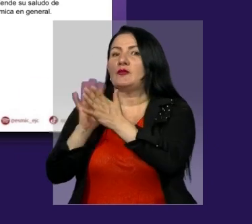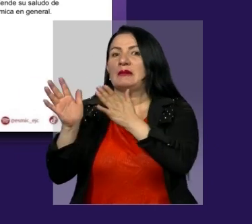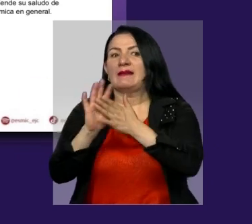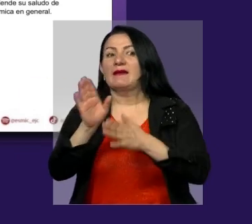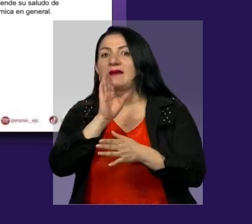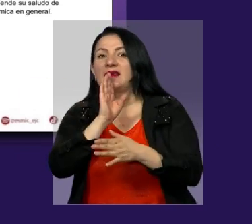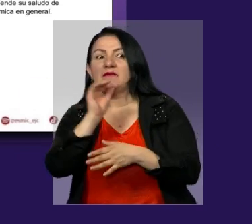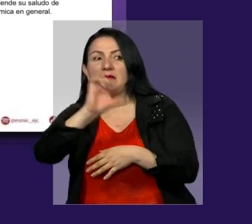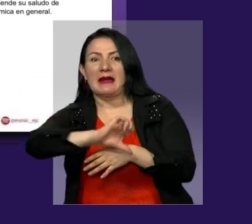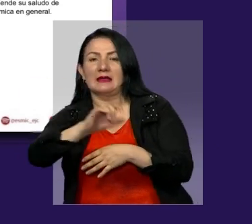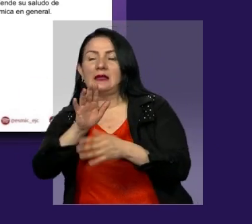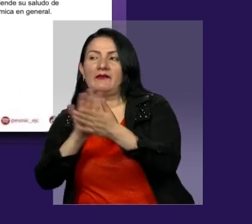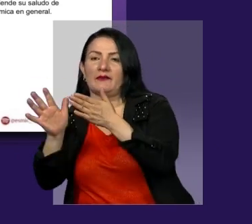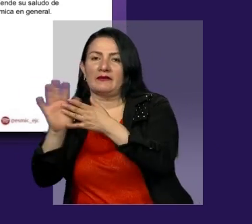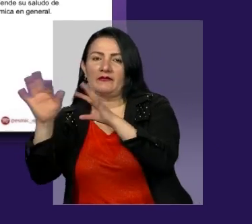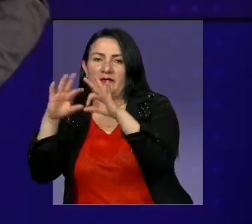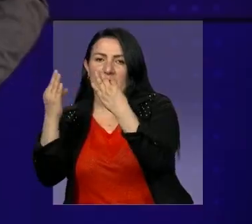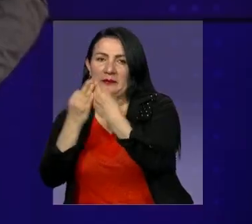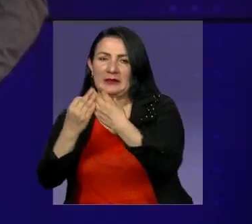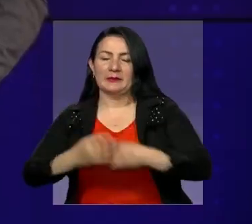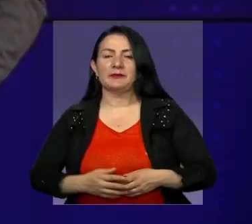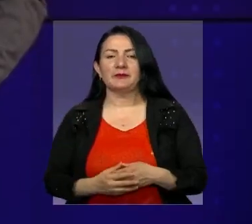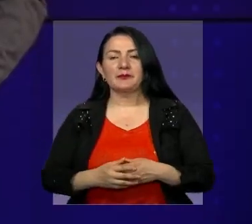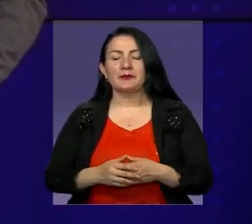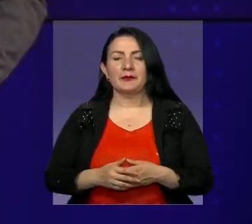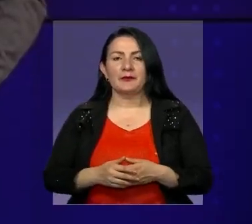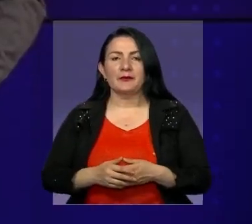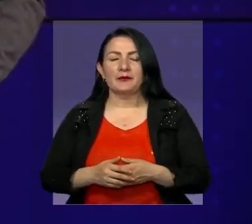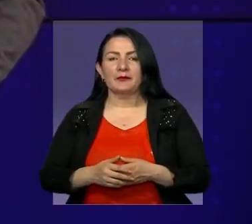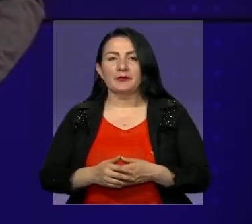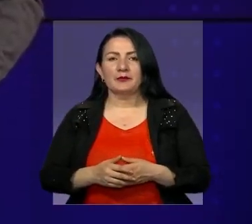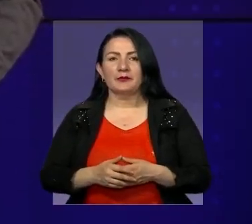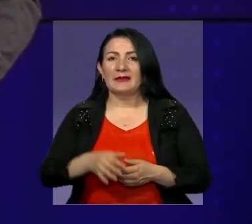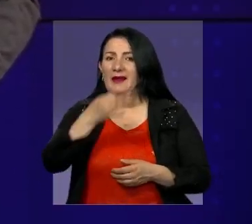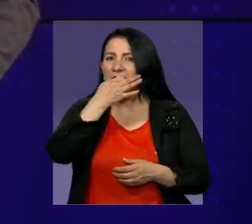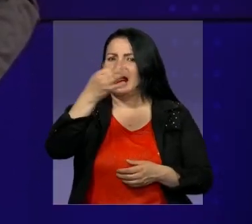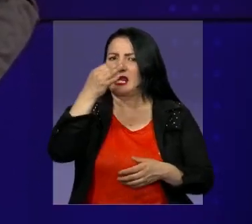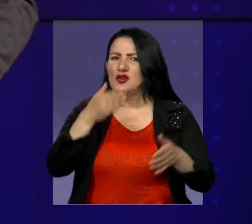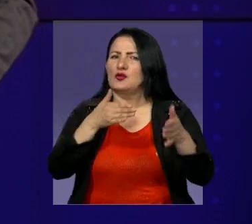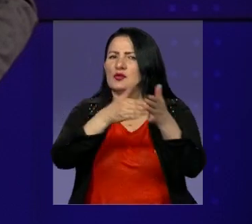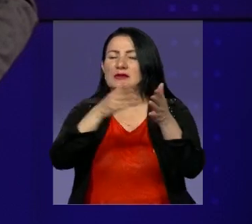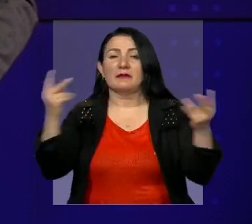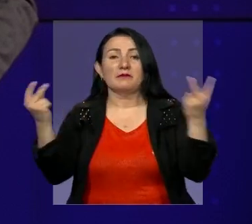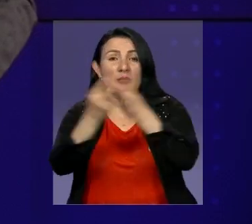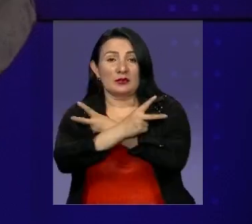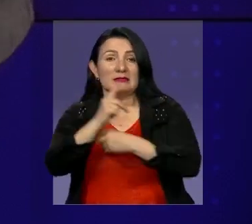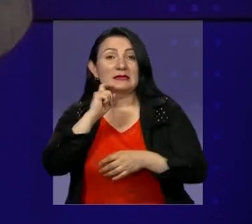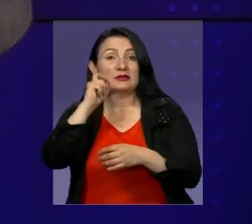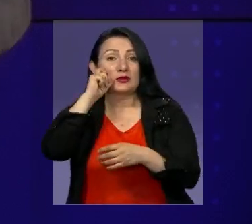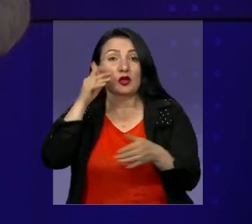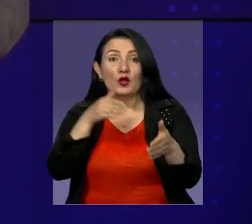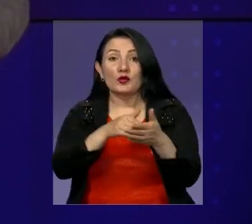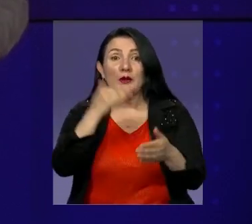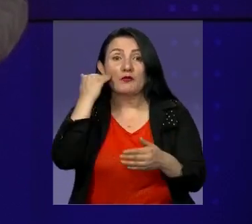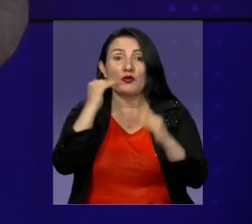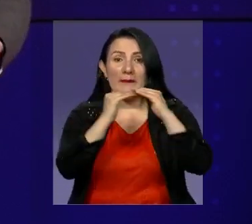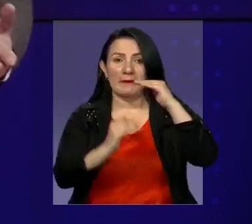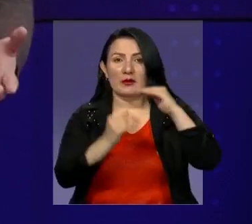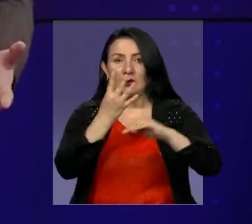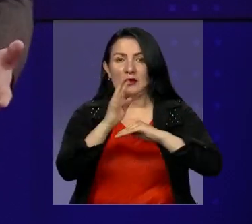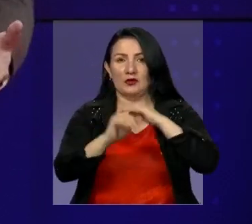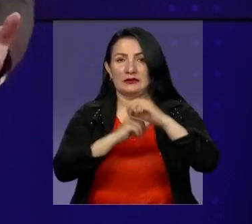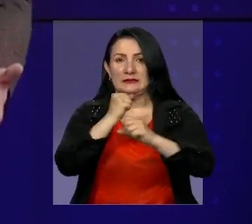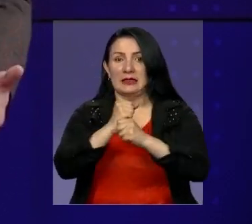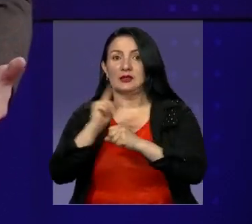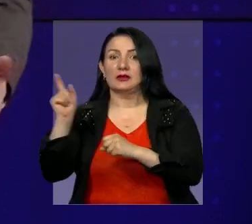manera oportuna a sus familiares. Y luego de conocerse una denuncia por presunta violencia sexual contra una menor de 14 años por